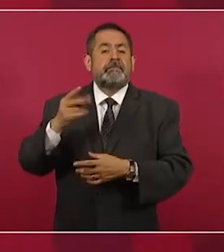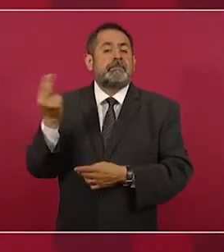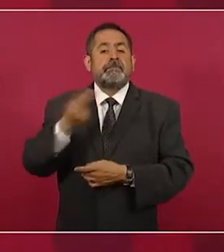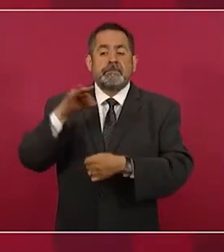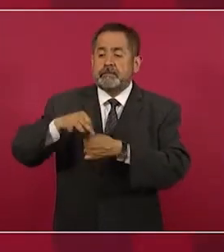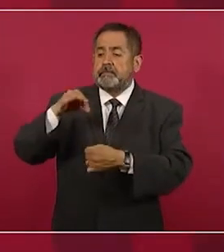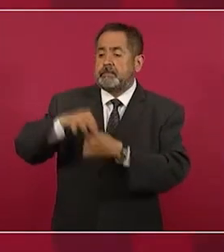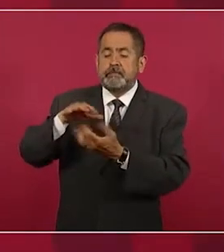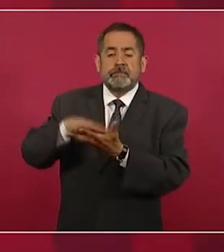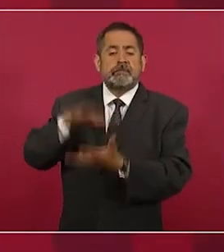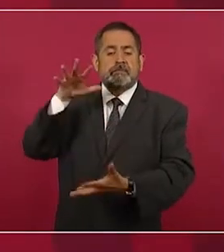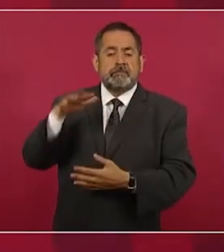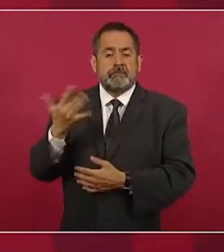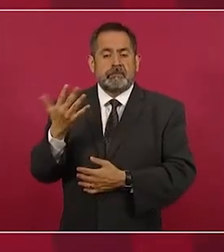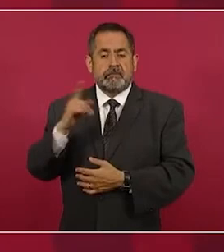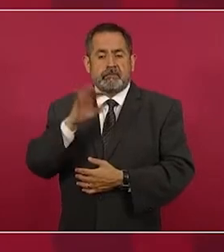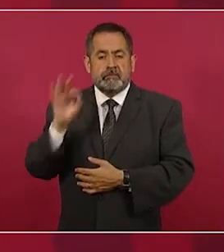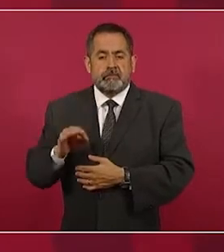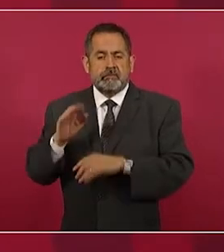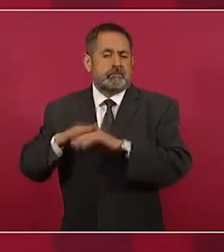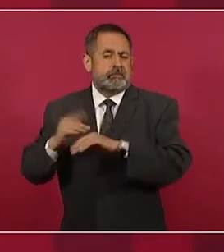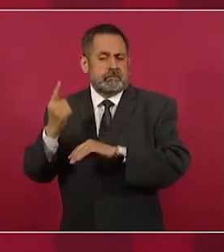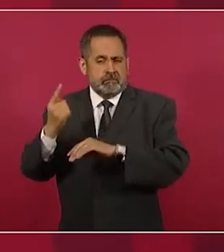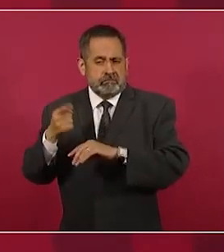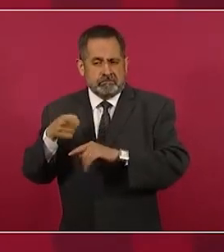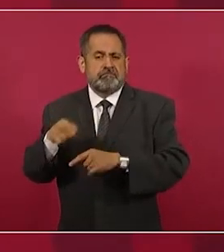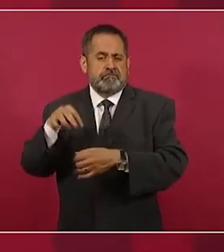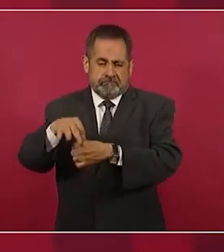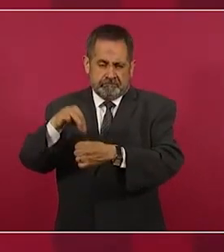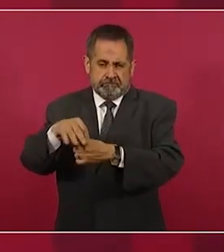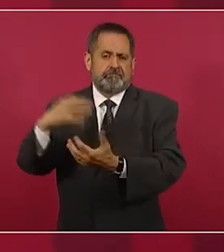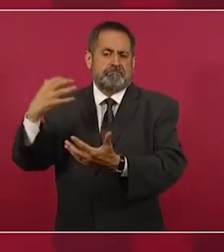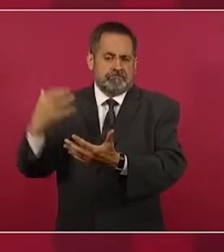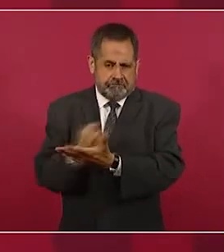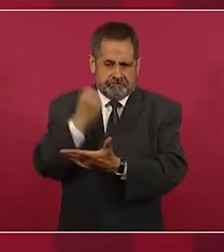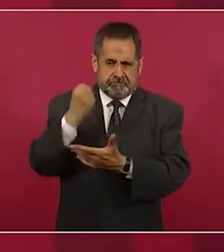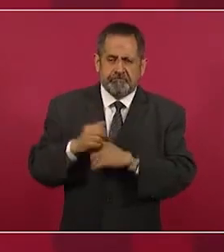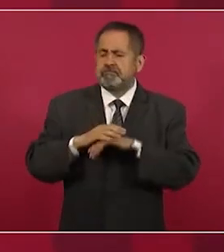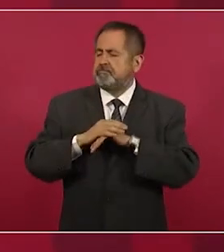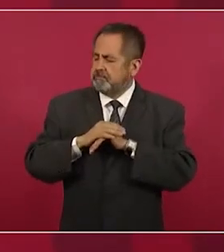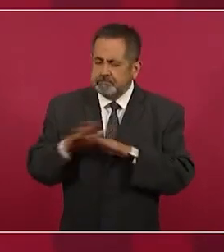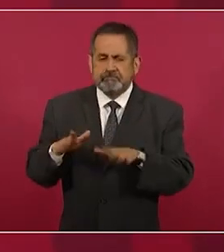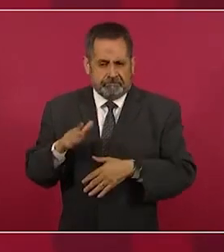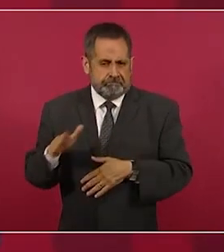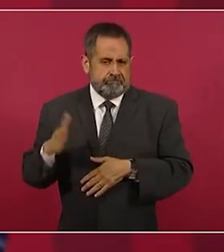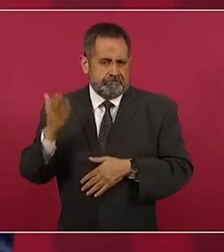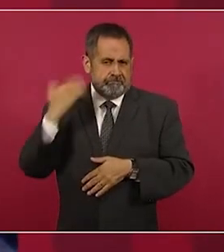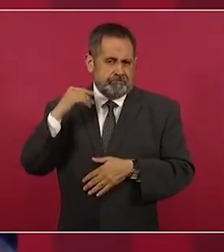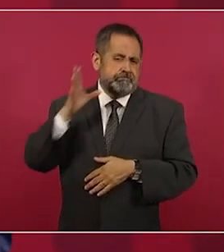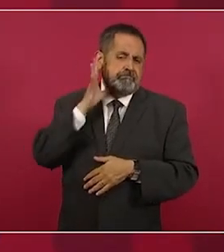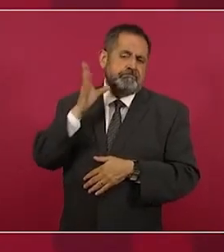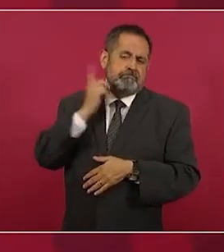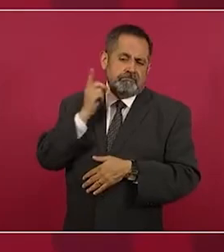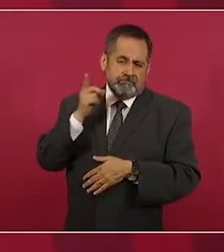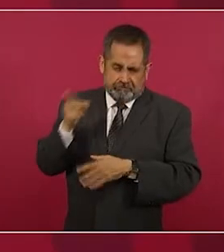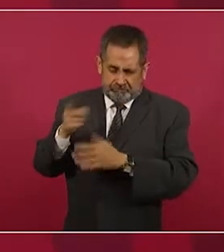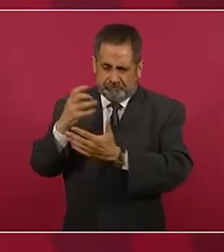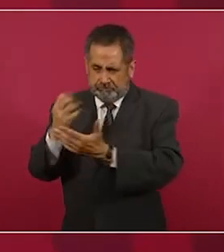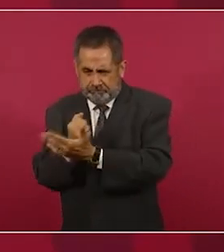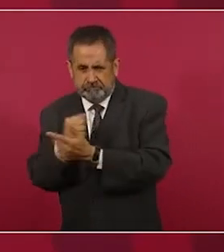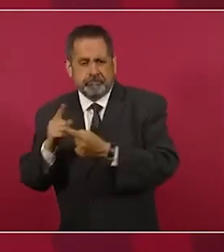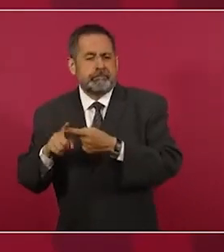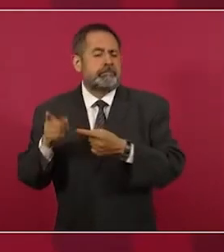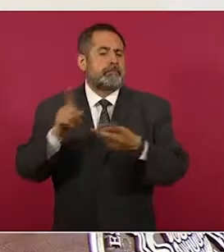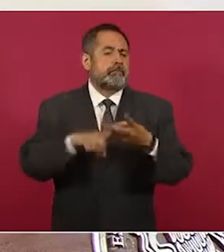Se ganó, se obtuvo la mayoría en la Cámara de Diputados y mayoría en la